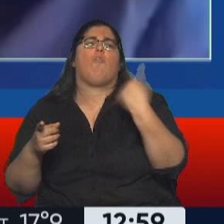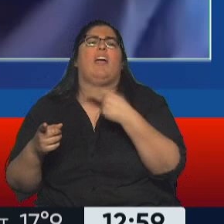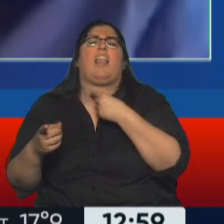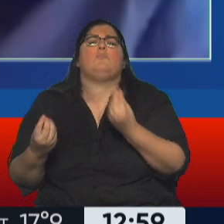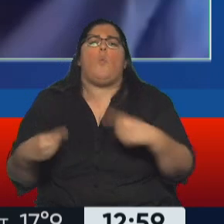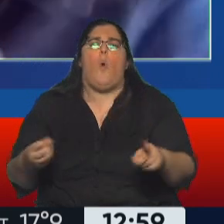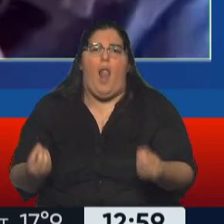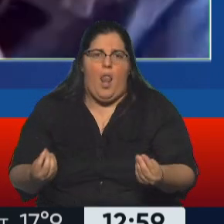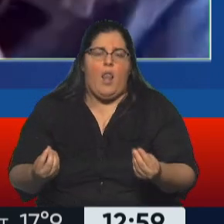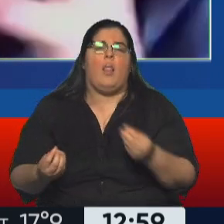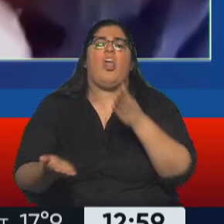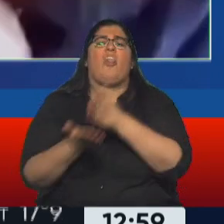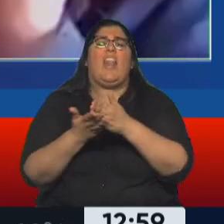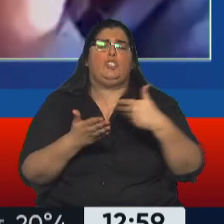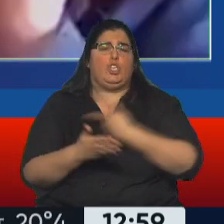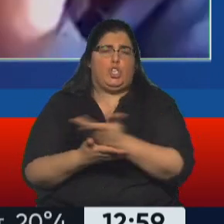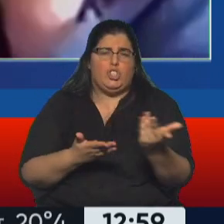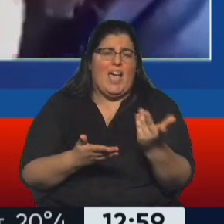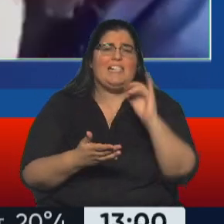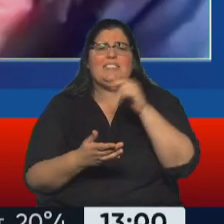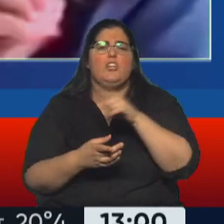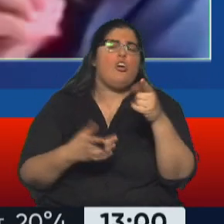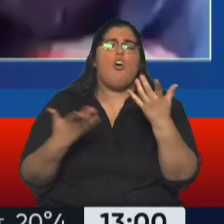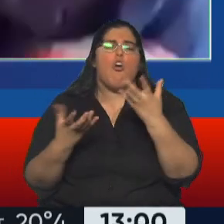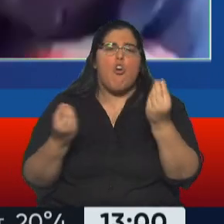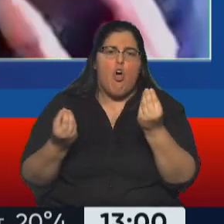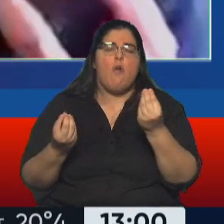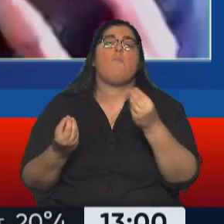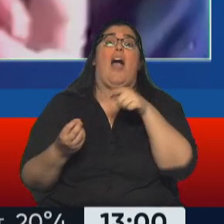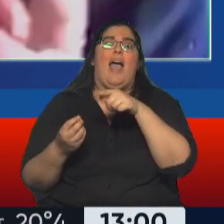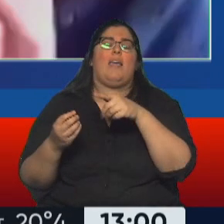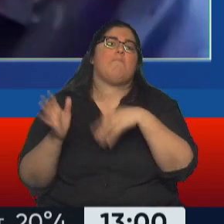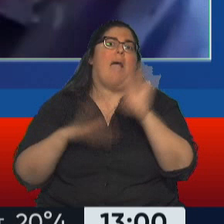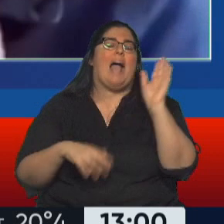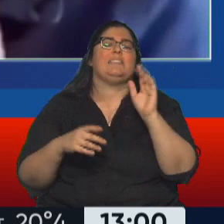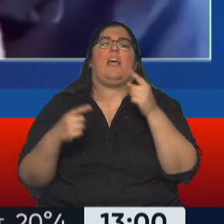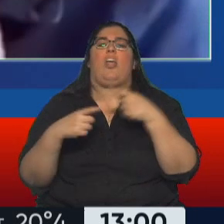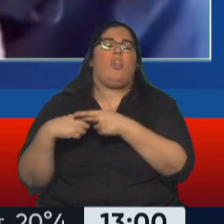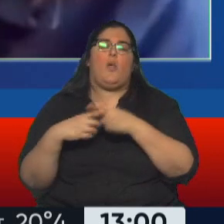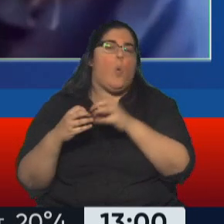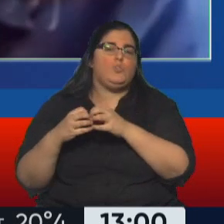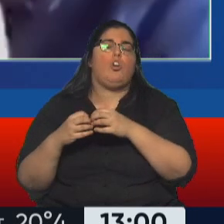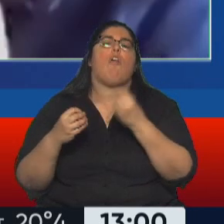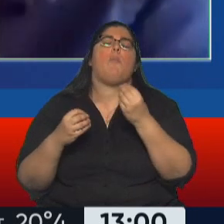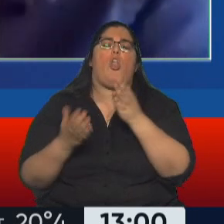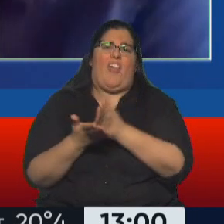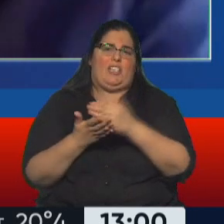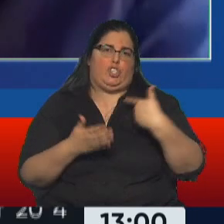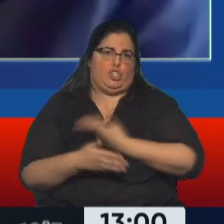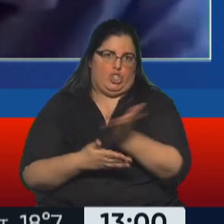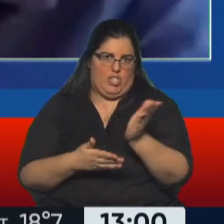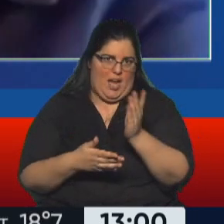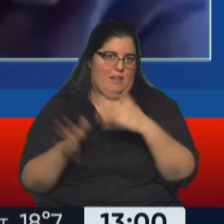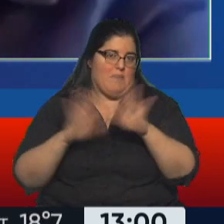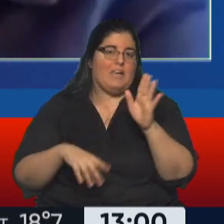los derechos sociales debiesen... Yo creo que ahí va a haber una gran discusión respecto de los derechos sociales. Primero, si todos,